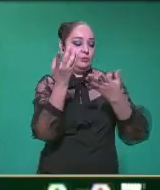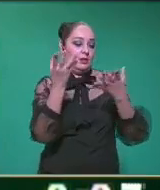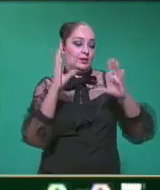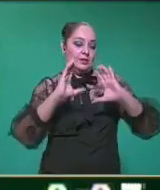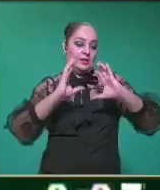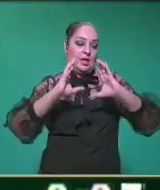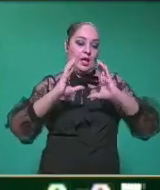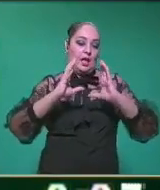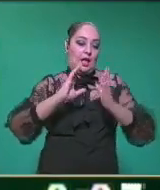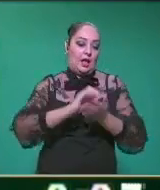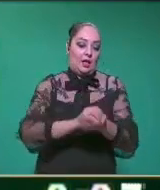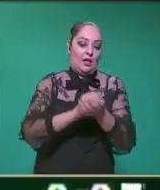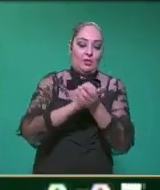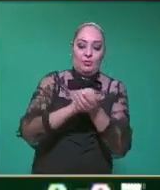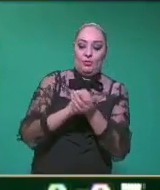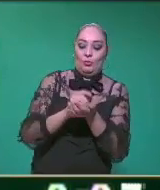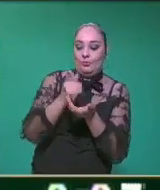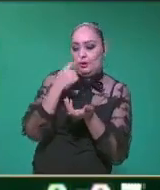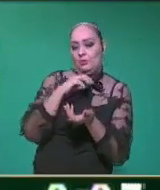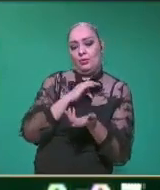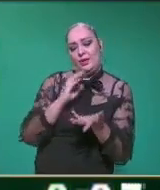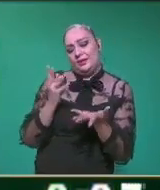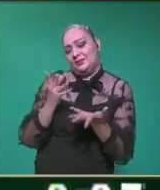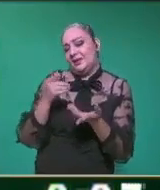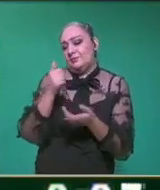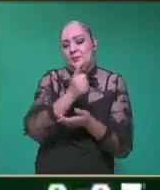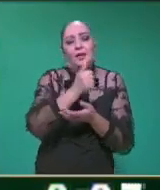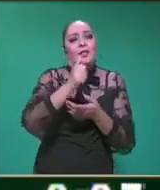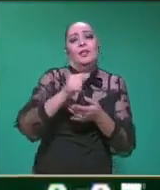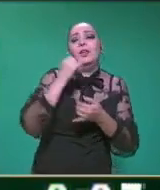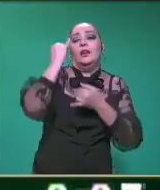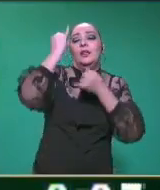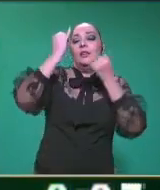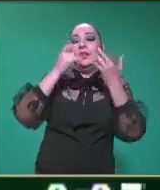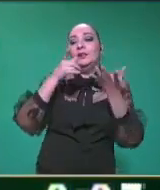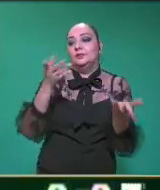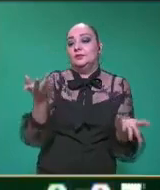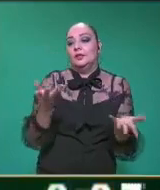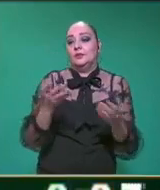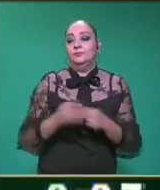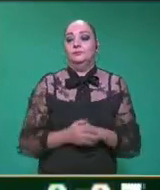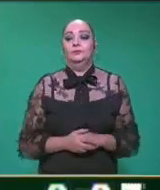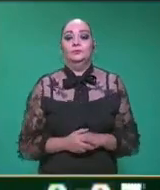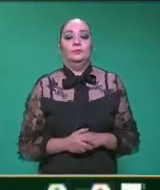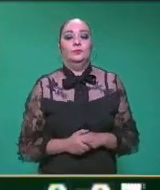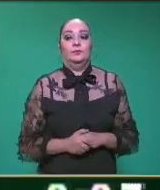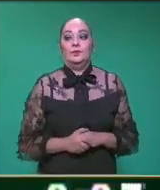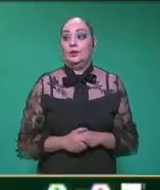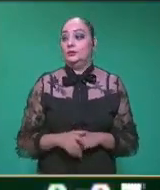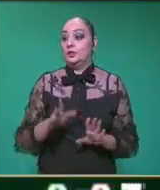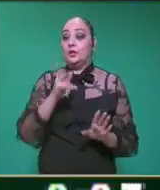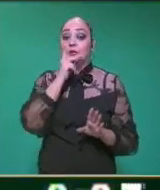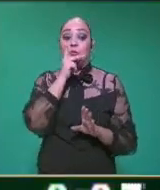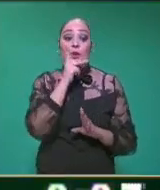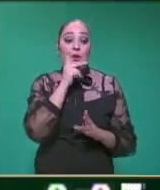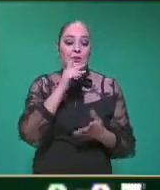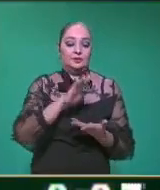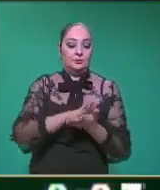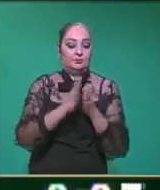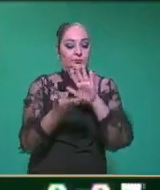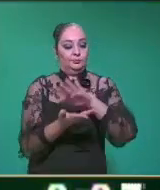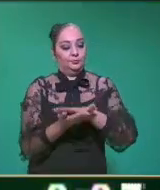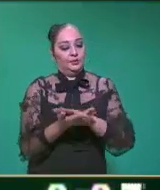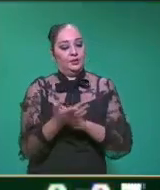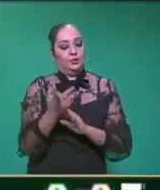en casa. Para tomar ahí el plano. Pero ¿sabes también qué puedo hacer, maestro? Hacer las palabras y voltearlas y